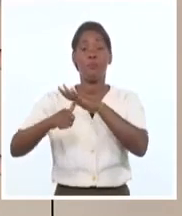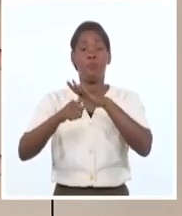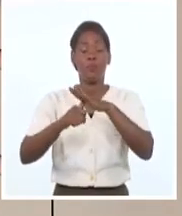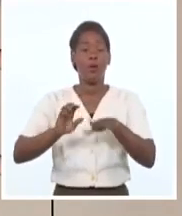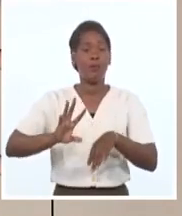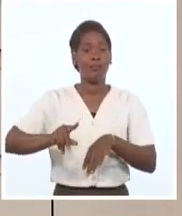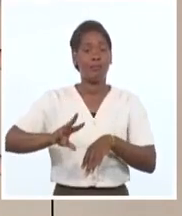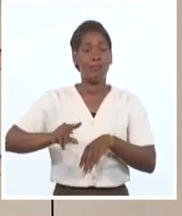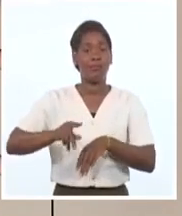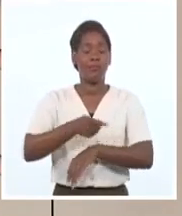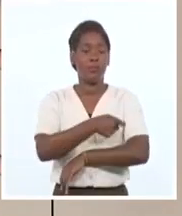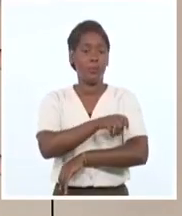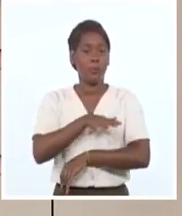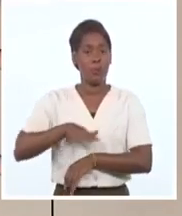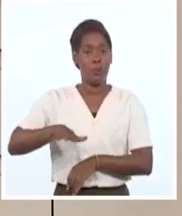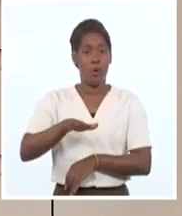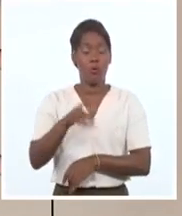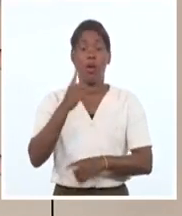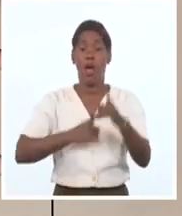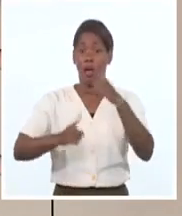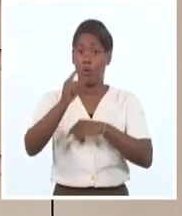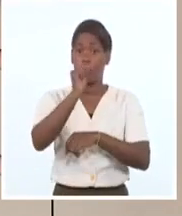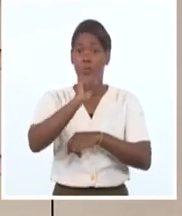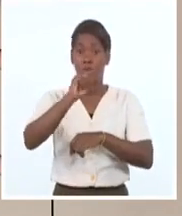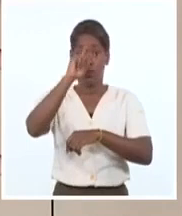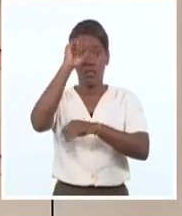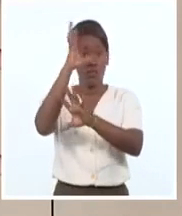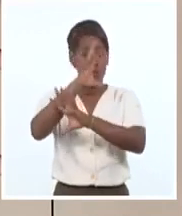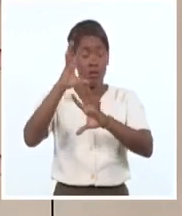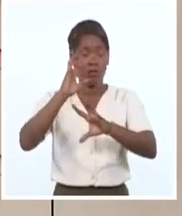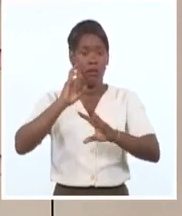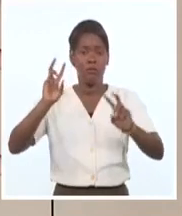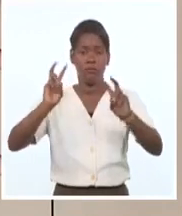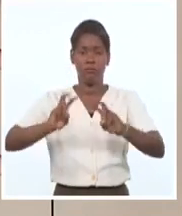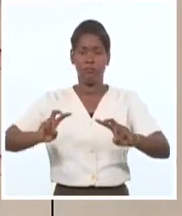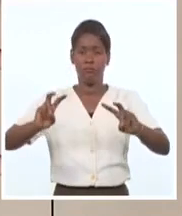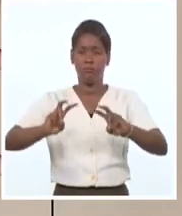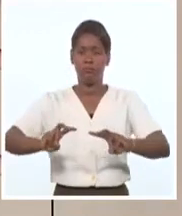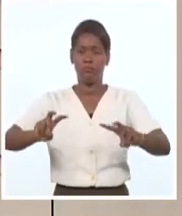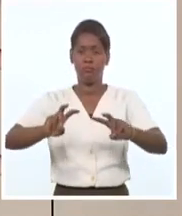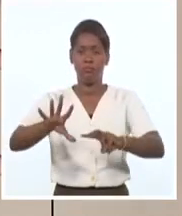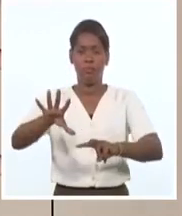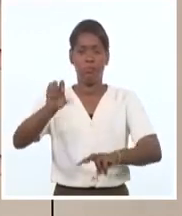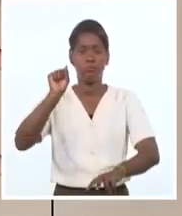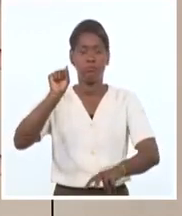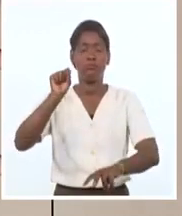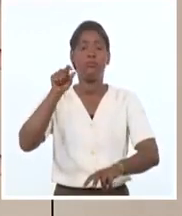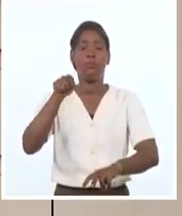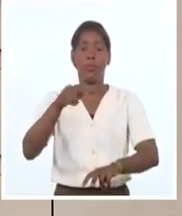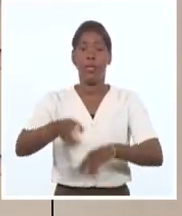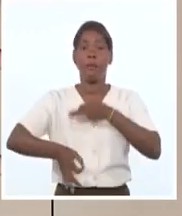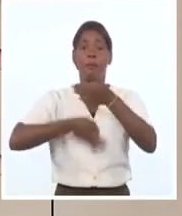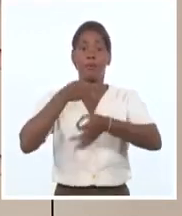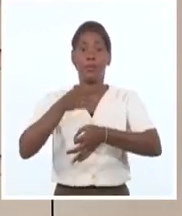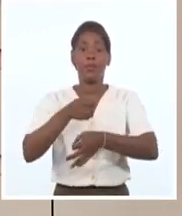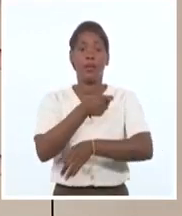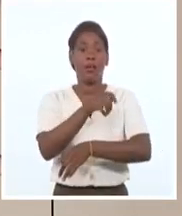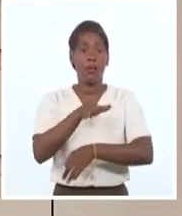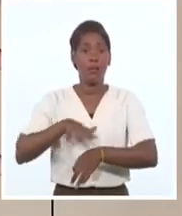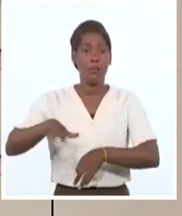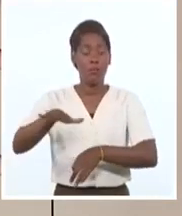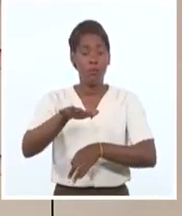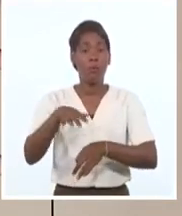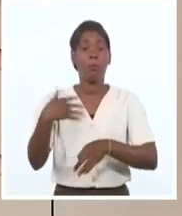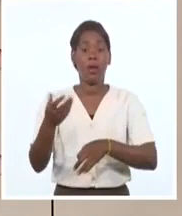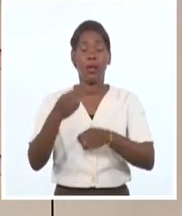analistas se han adelantado a asegurar que los papeles de Pandora son un tsunami político, pero lo cierto es que no es el primer